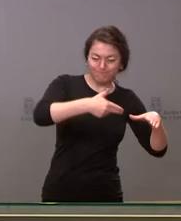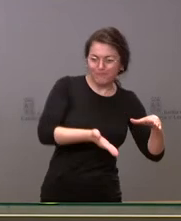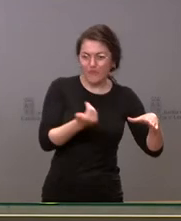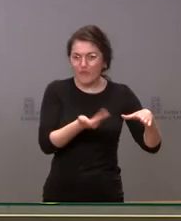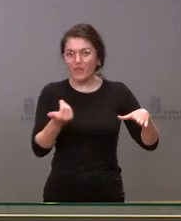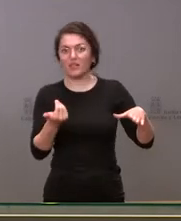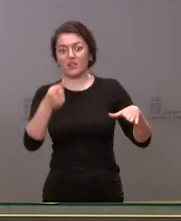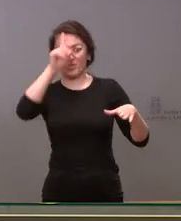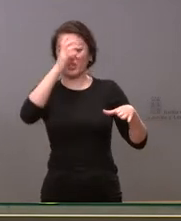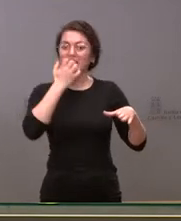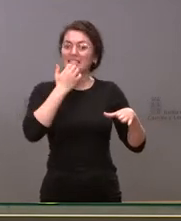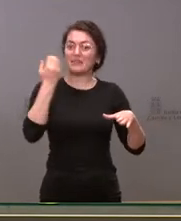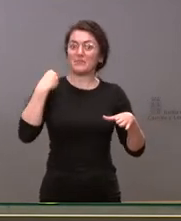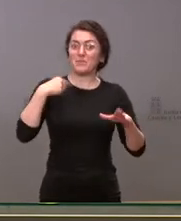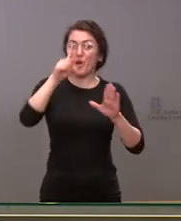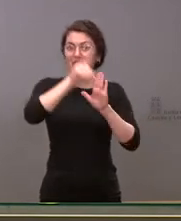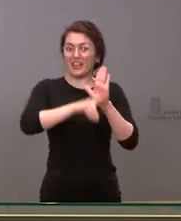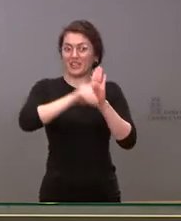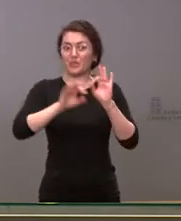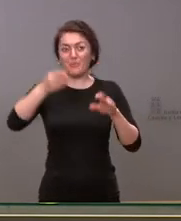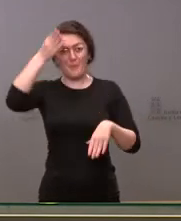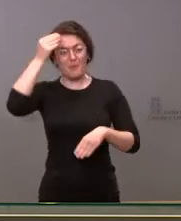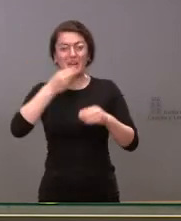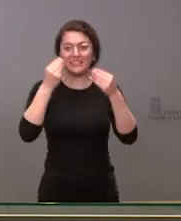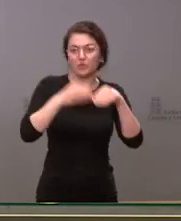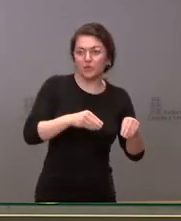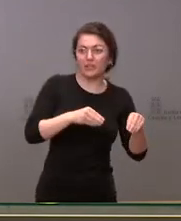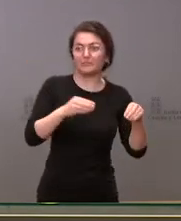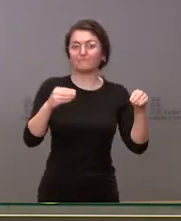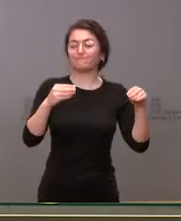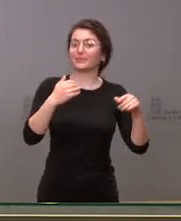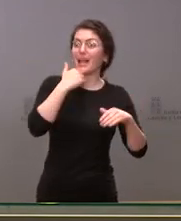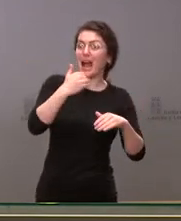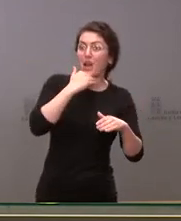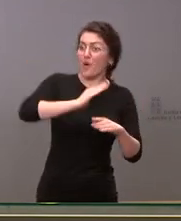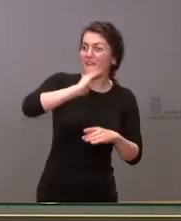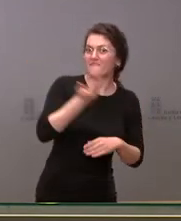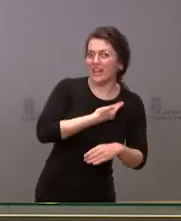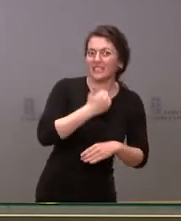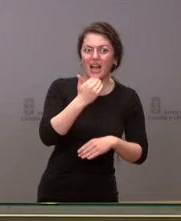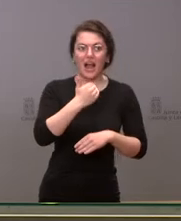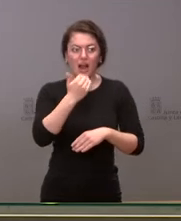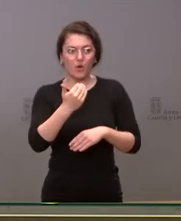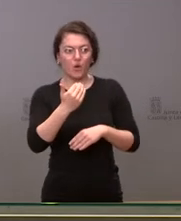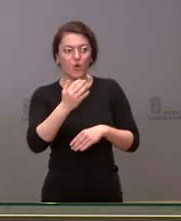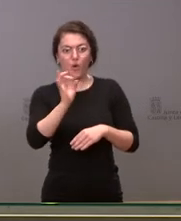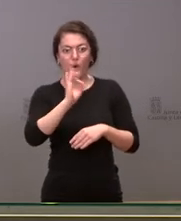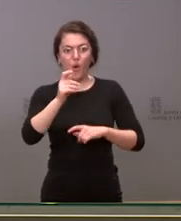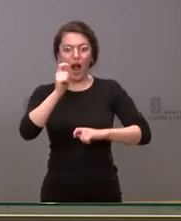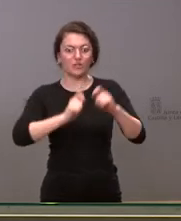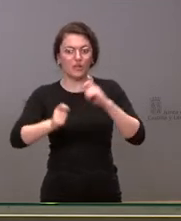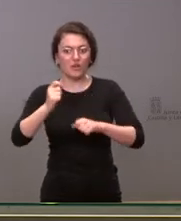derogación del decreto de memoria histórica de la Junta de Castilla y León si esto va a afectar a las labores que están haciendo estas asociaciones